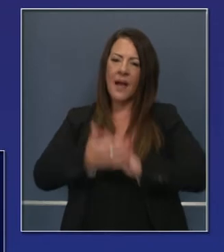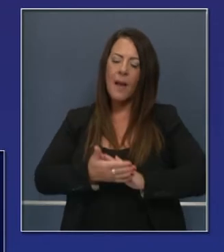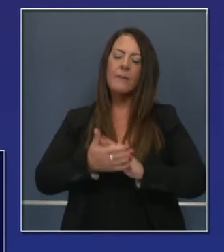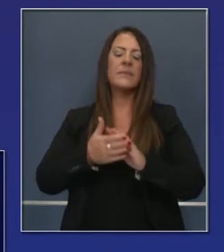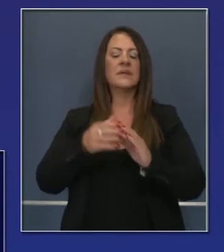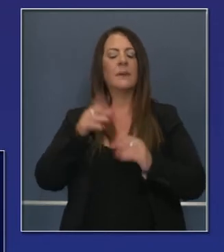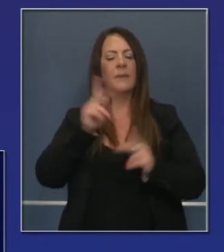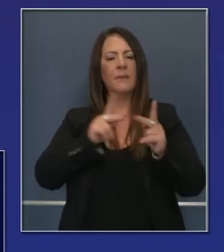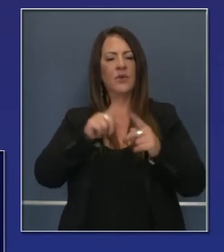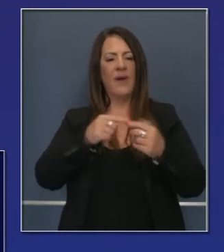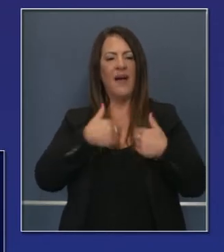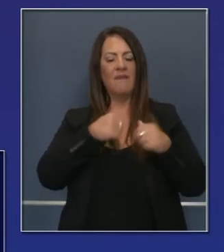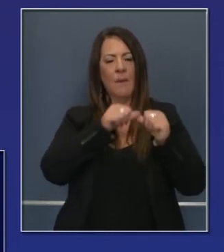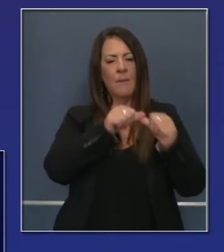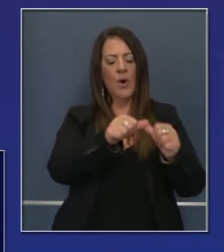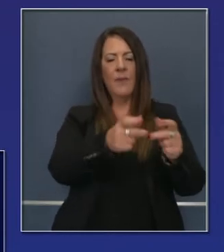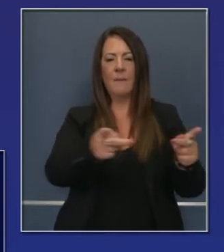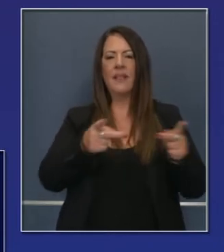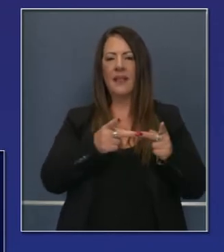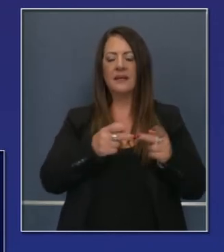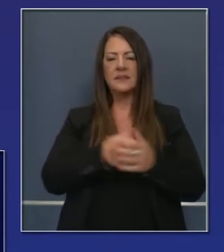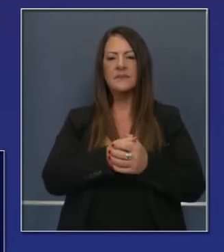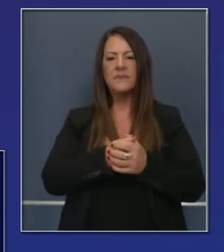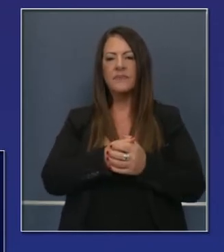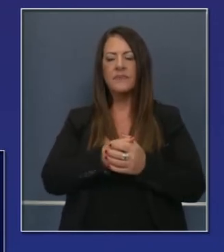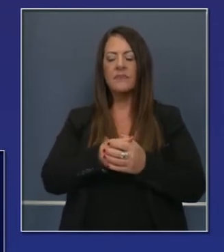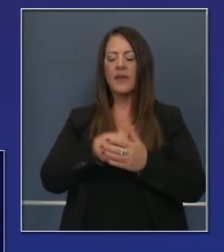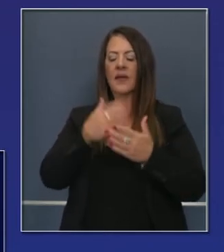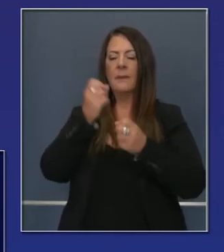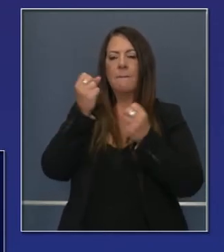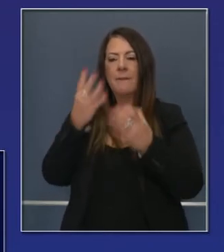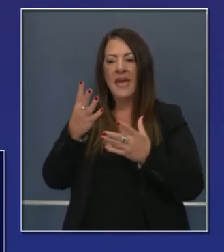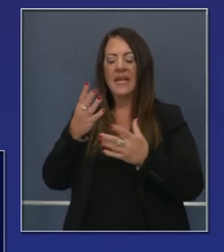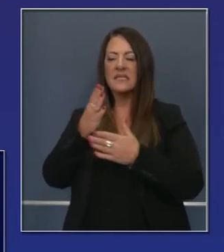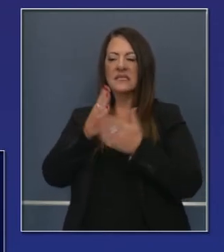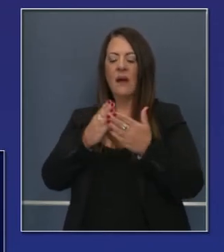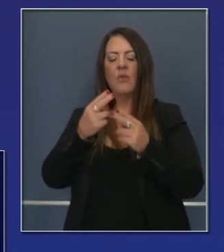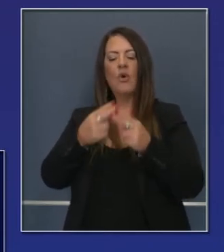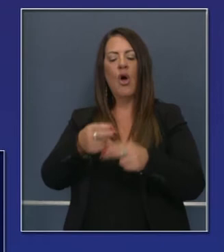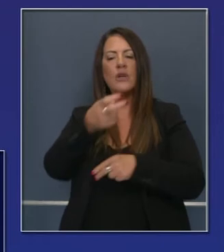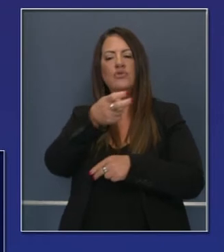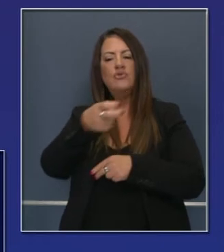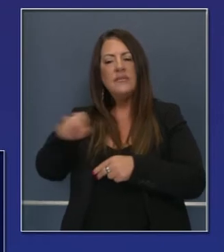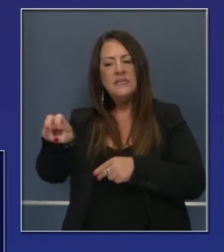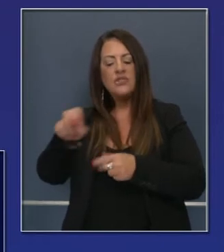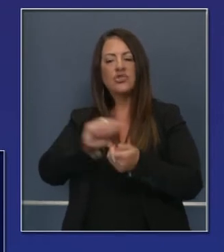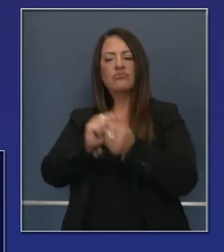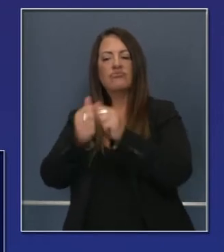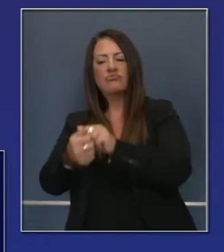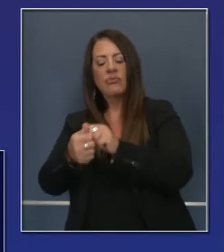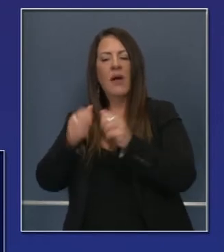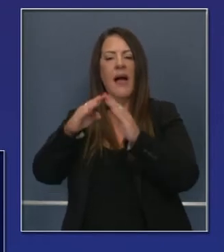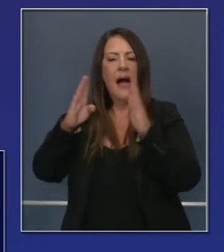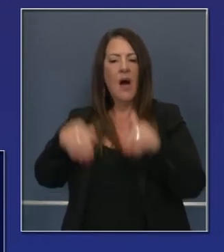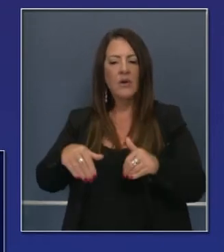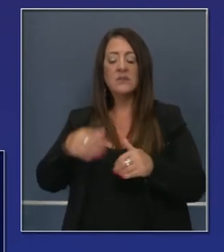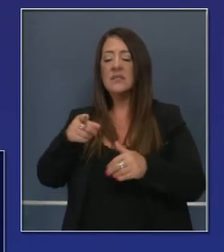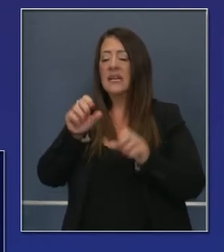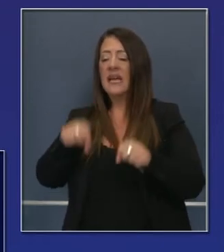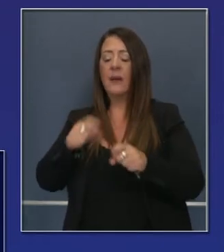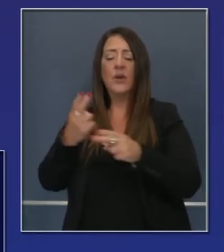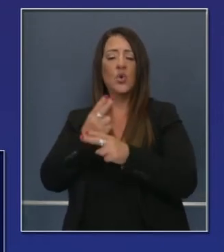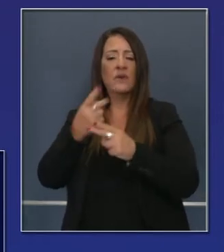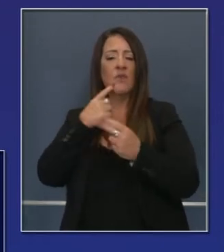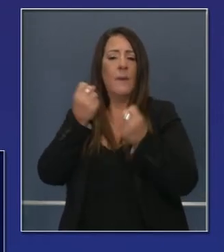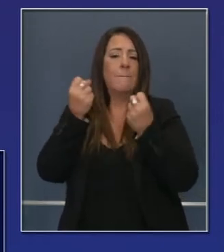para que se conviertan en nuestra vivienda permanente. Mucha es de transición. Muchas de estas unidades pueden